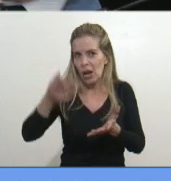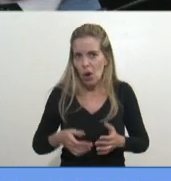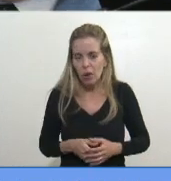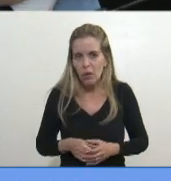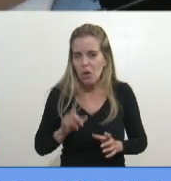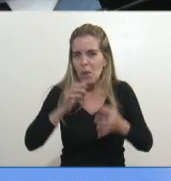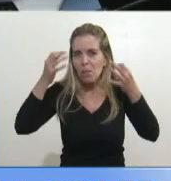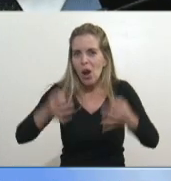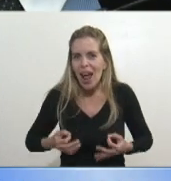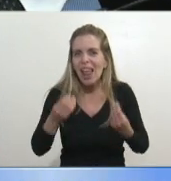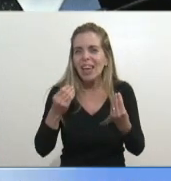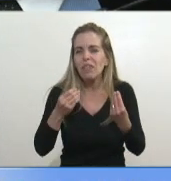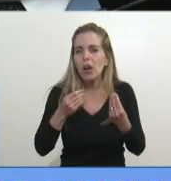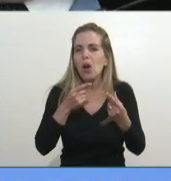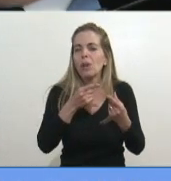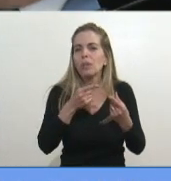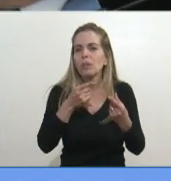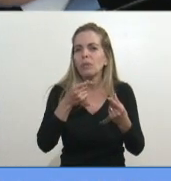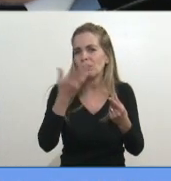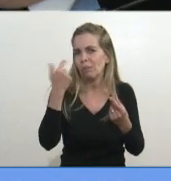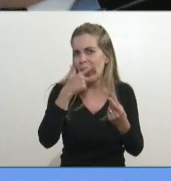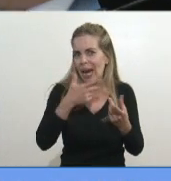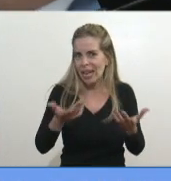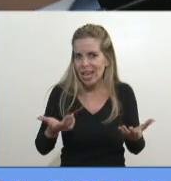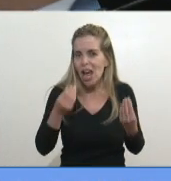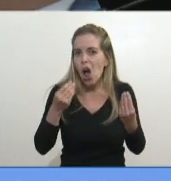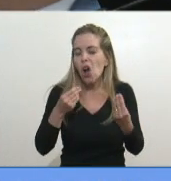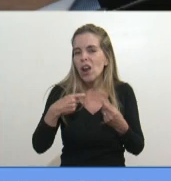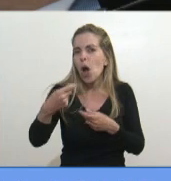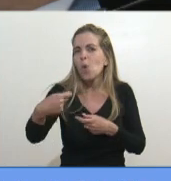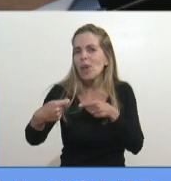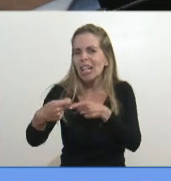inmoral fue lo que hicieron con el sistema, con el sistema previsional,